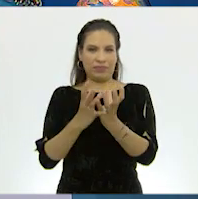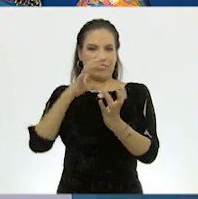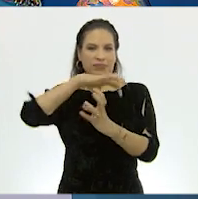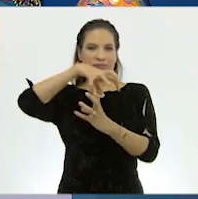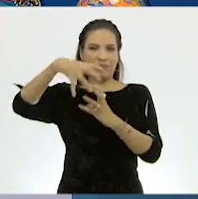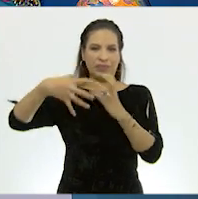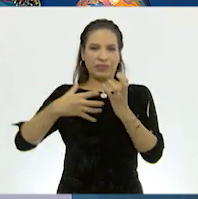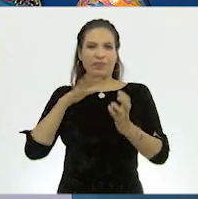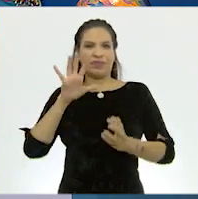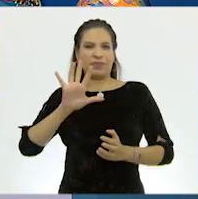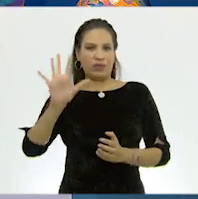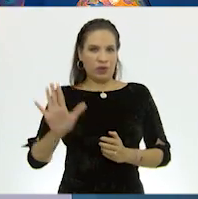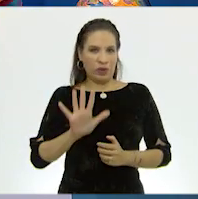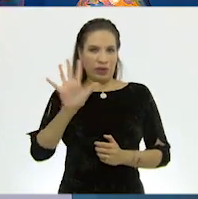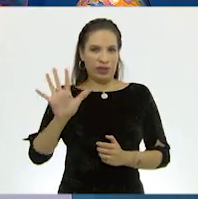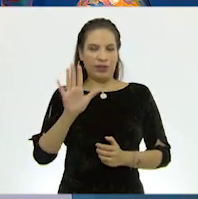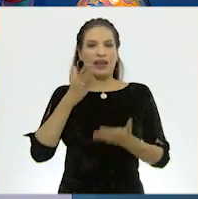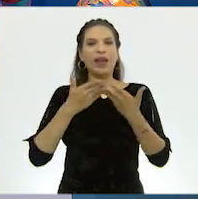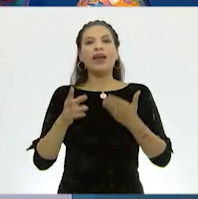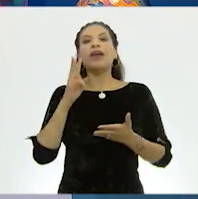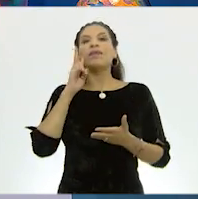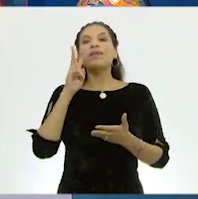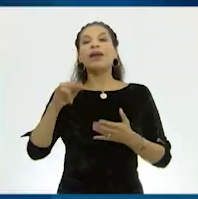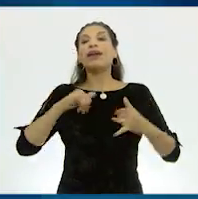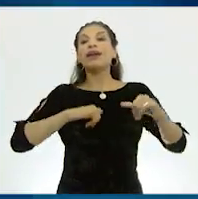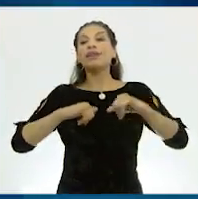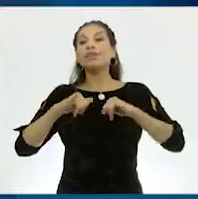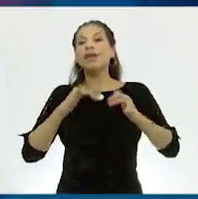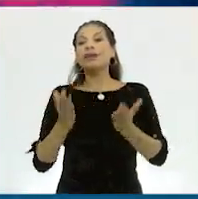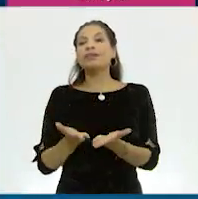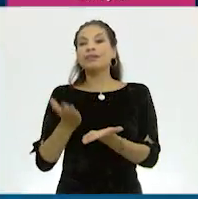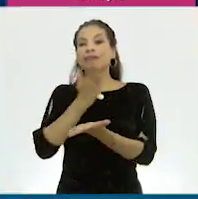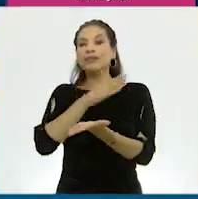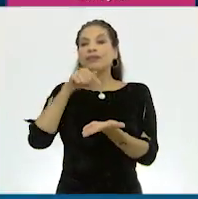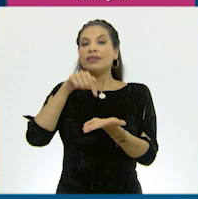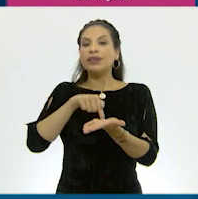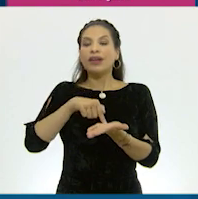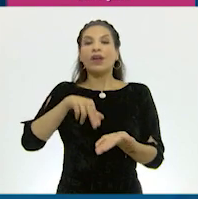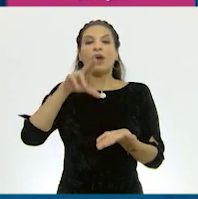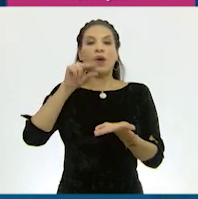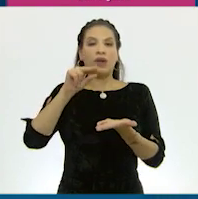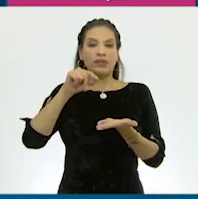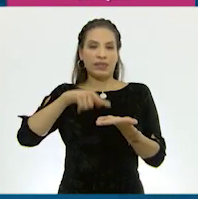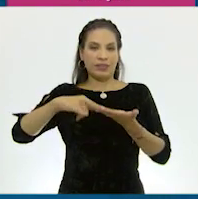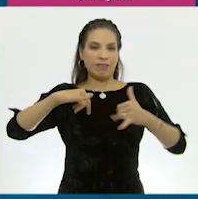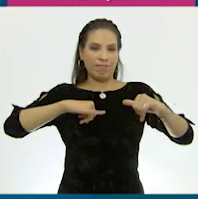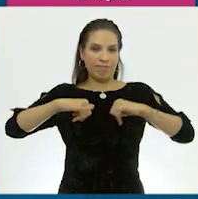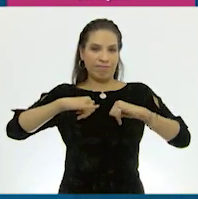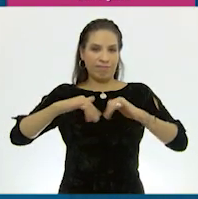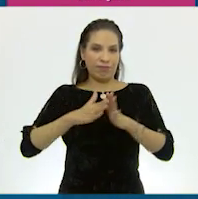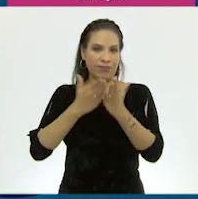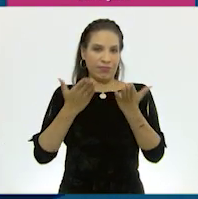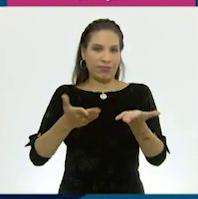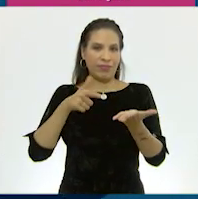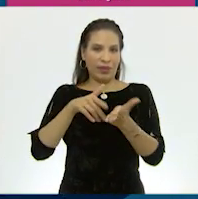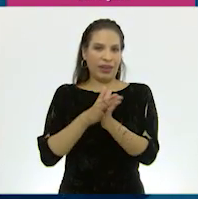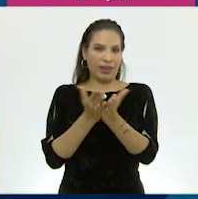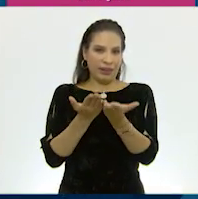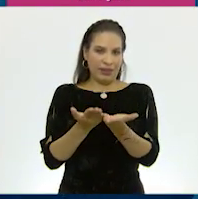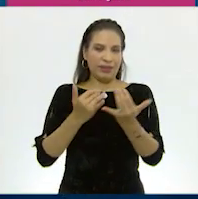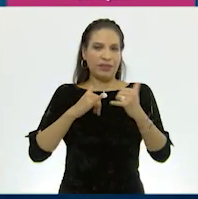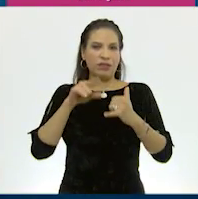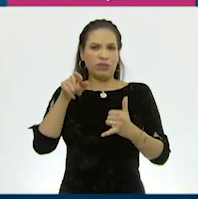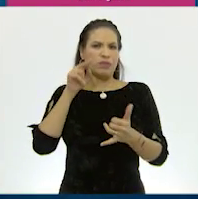continentes, les invito a revisar el mapa de la página 80 de su Atlas de Geografía. Estudiantes en casa, ubíquenlo.